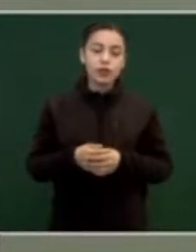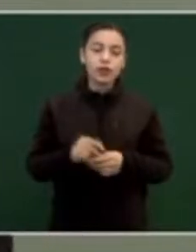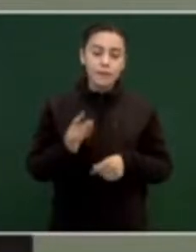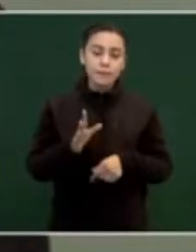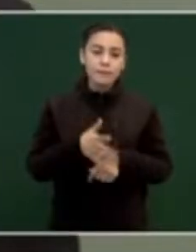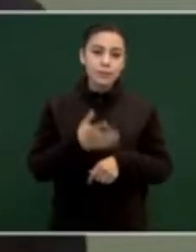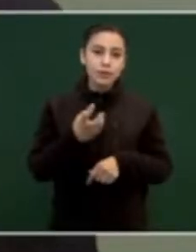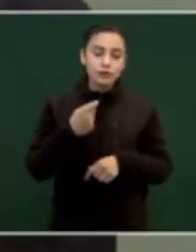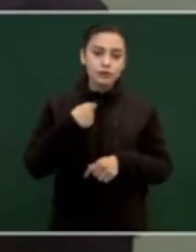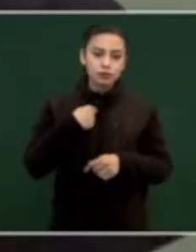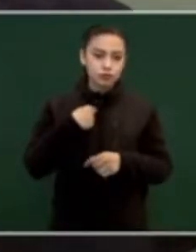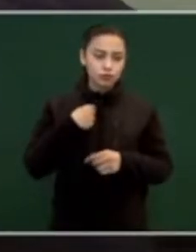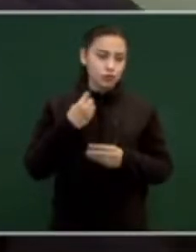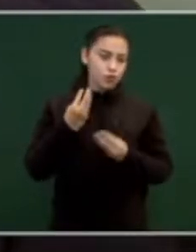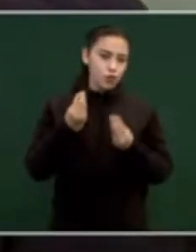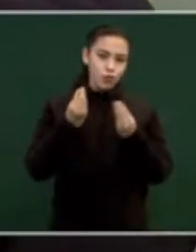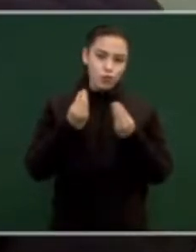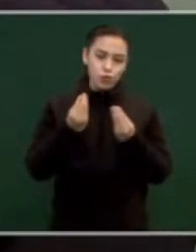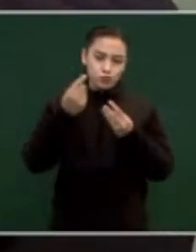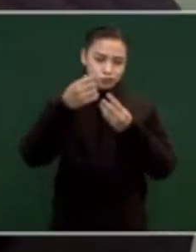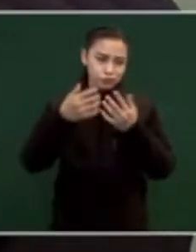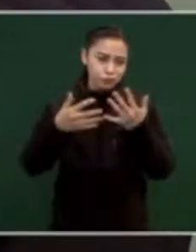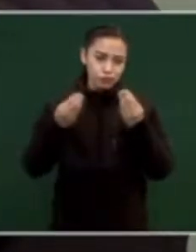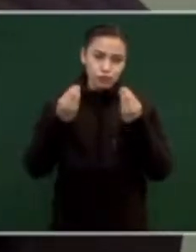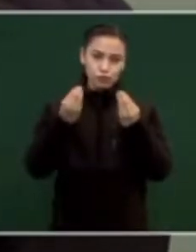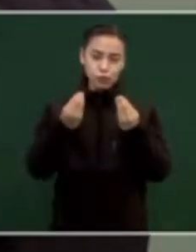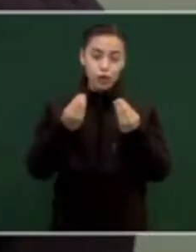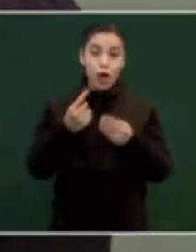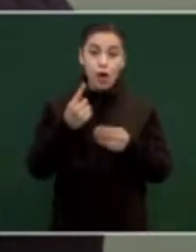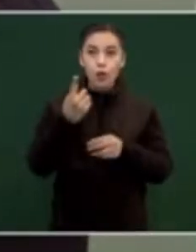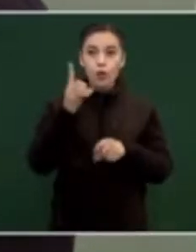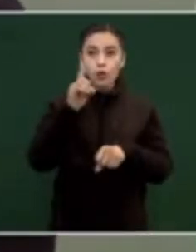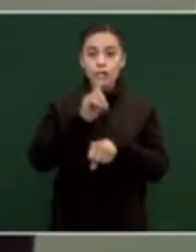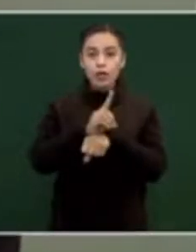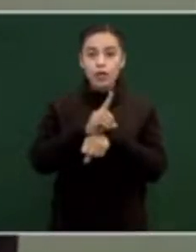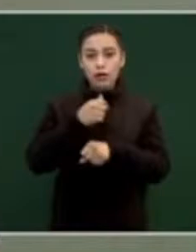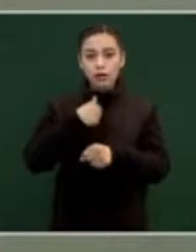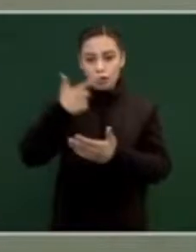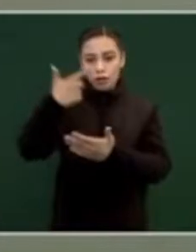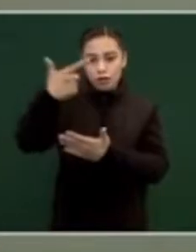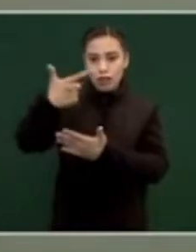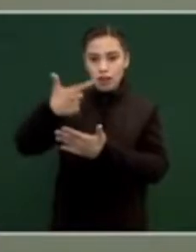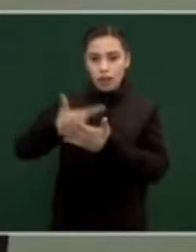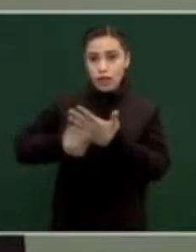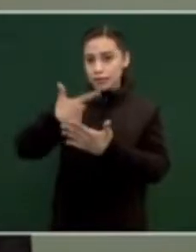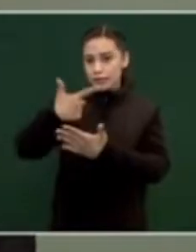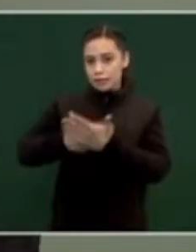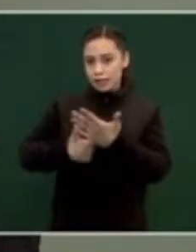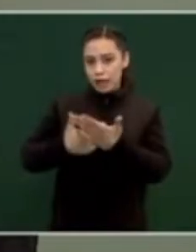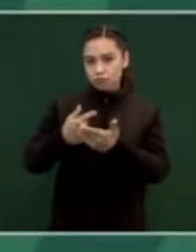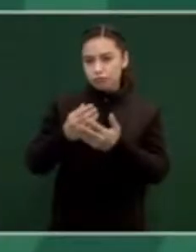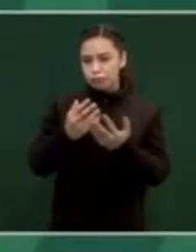día voy a poner la lista, cuando menos de 100.